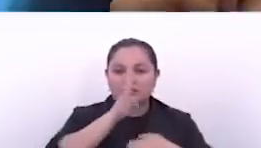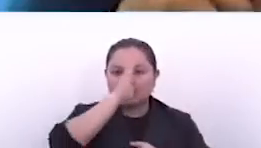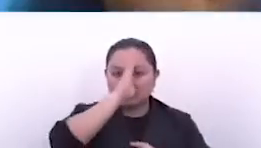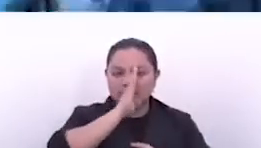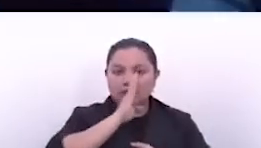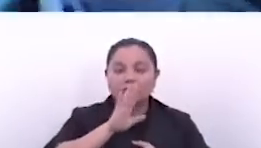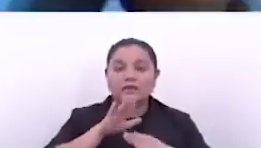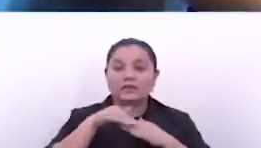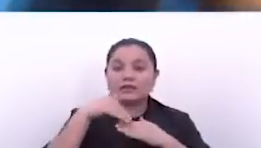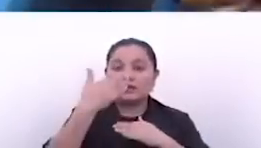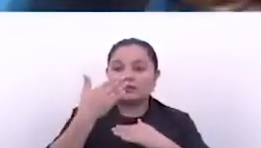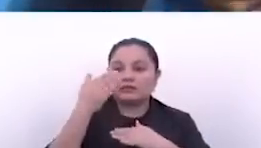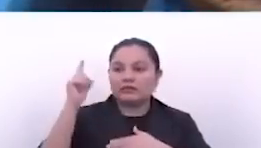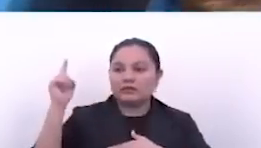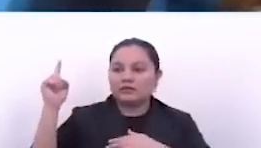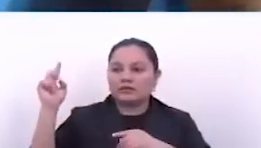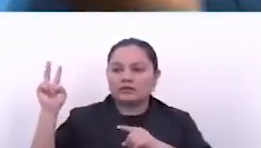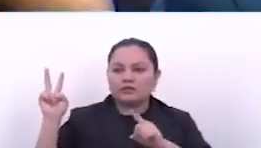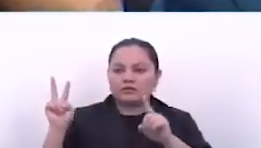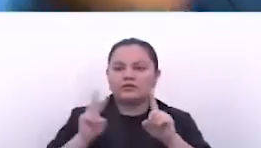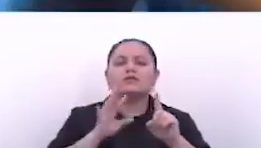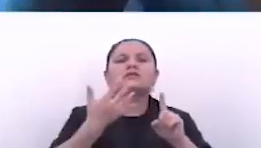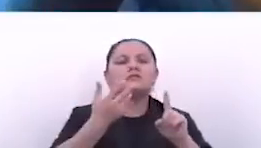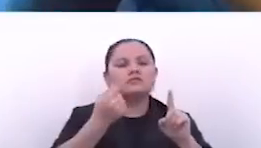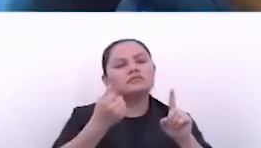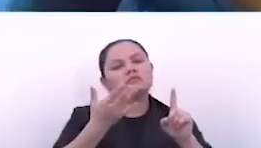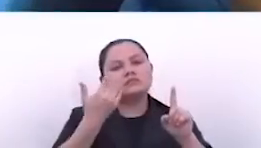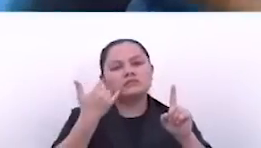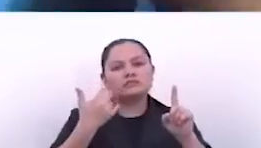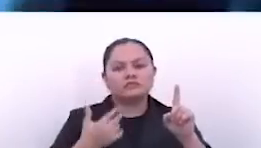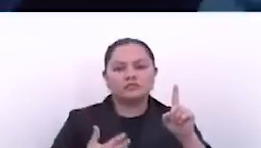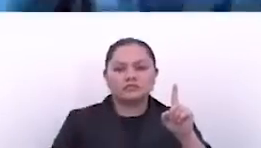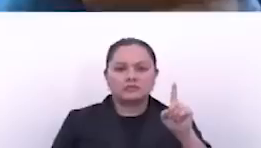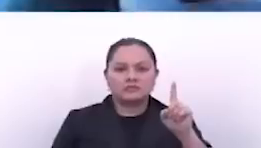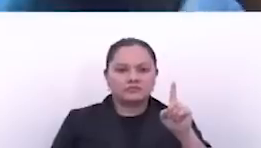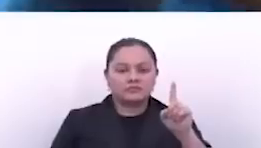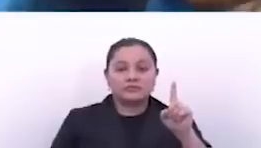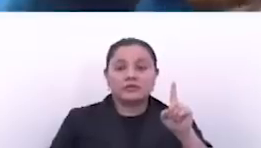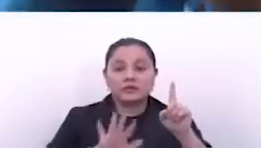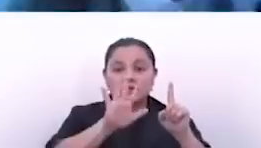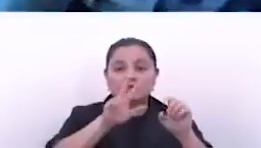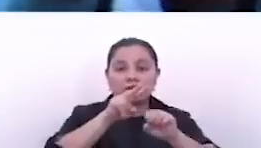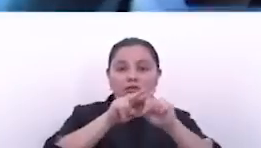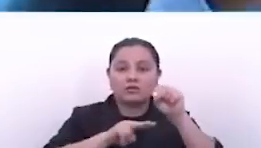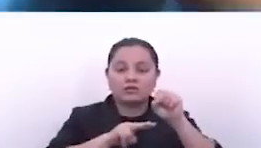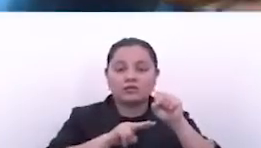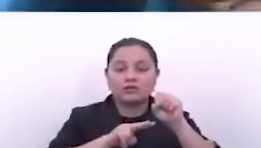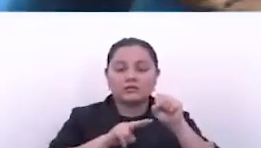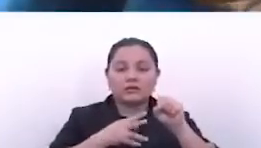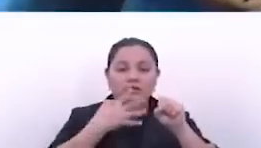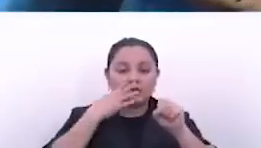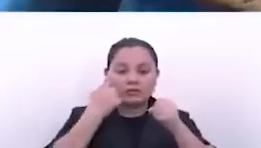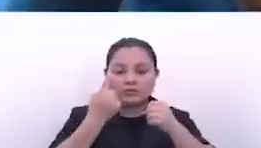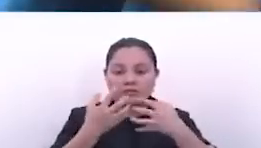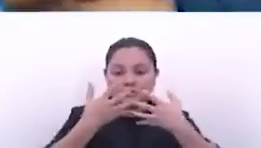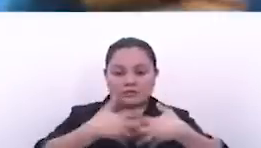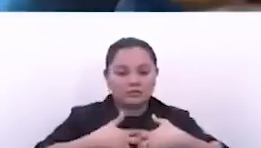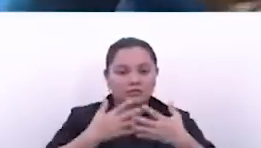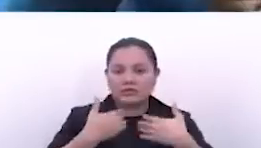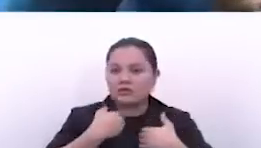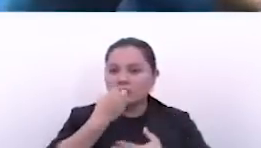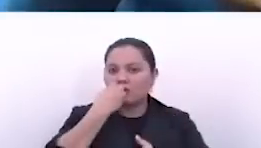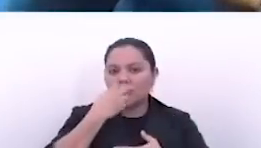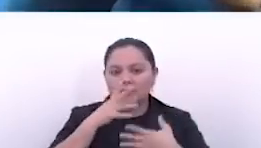y que de pronto le llegaban y le decían, sacate algo. Y le quitaban esos 5 dólares y el pobre agricultor se quedaba sin su